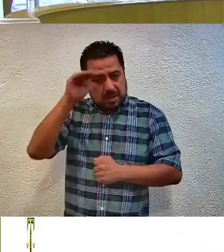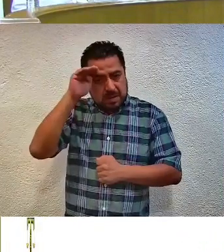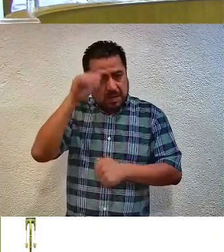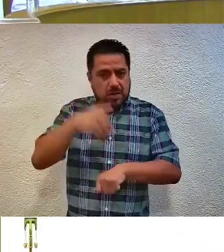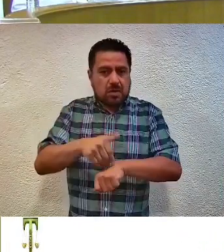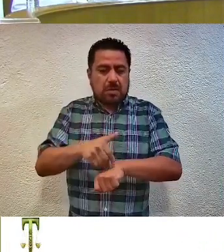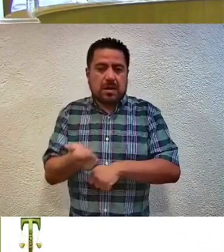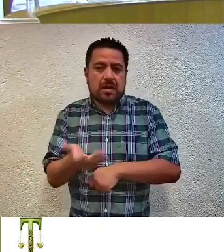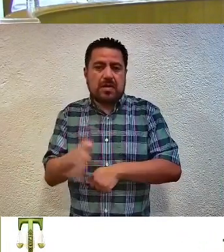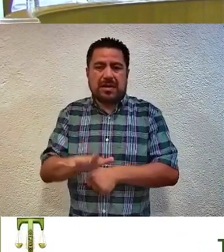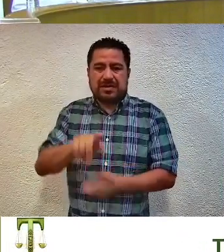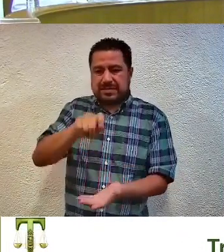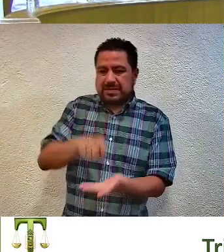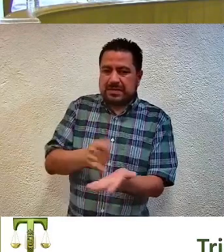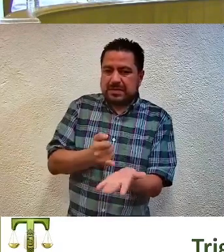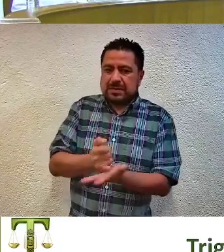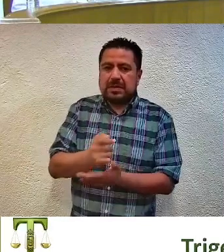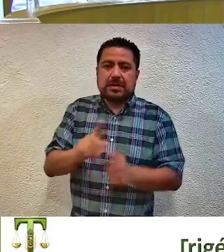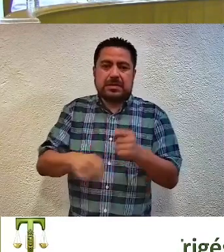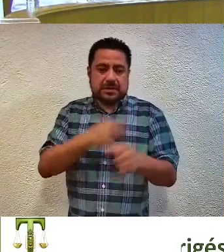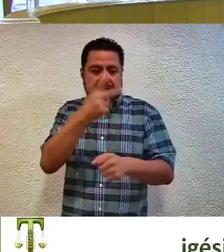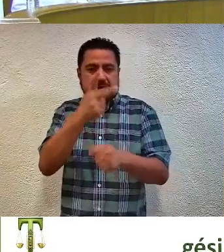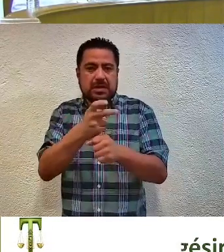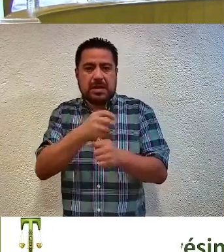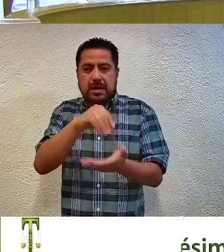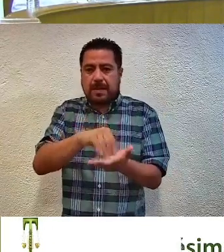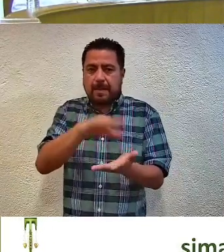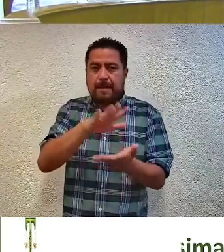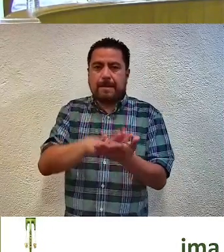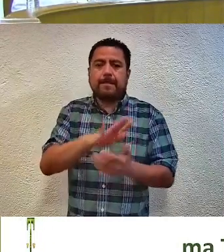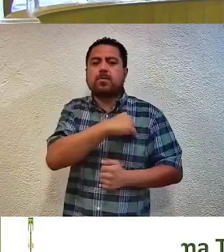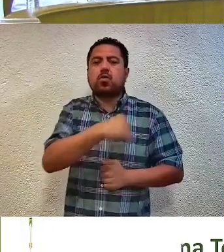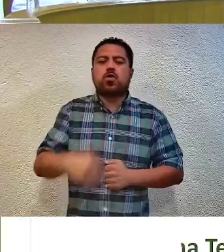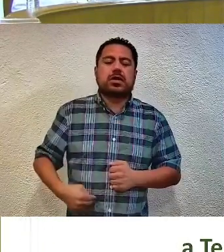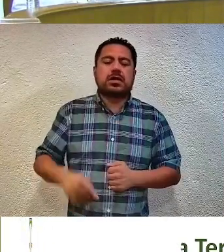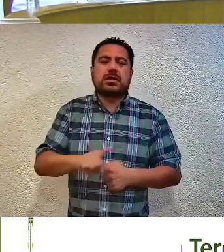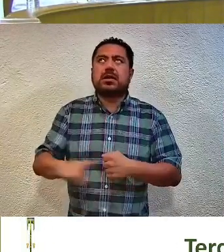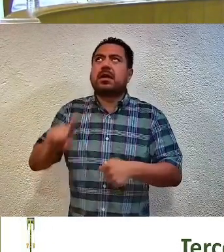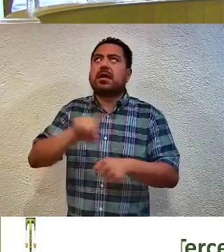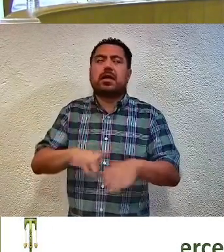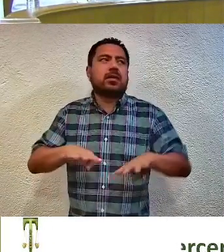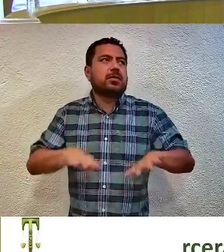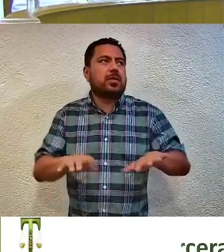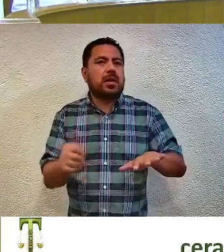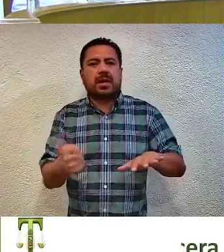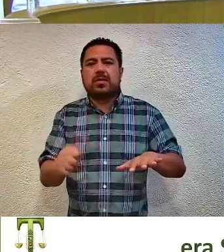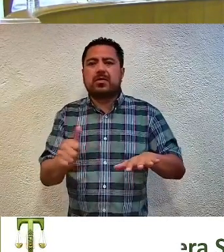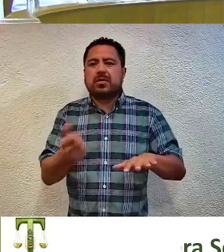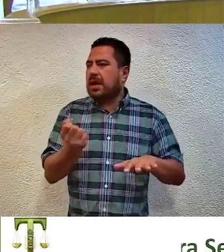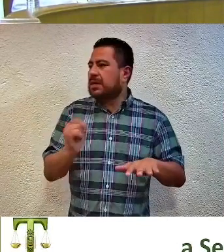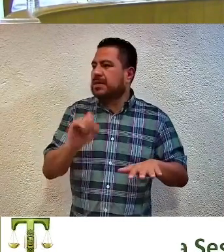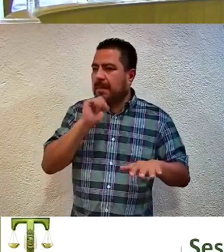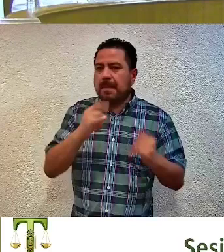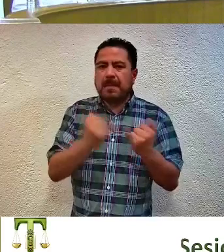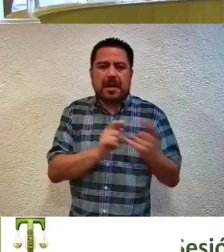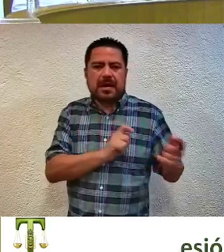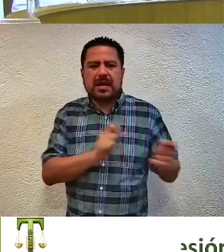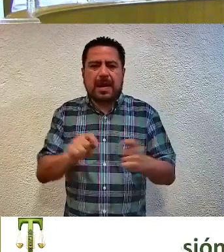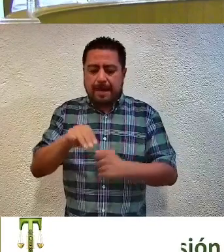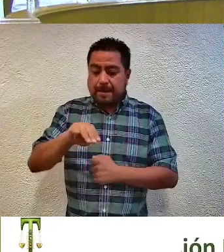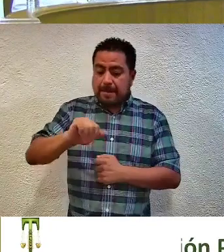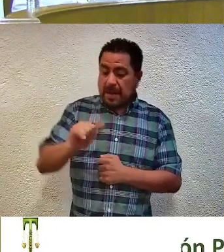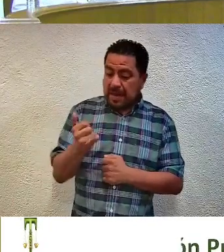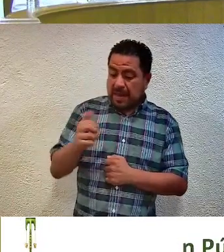de la presente sentencia. Segundo, se confirma la Asamblea Municipal celebrada el 19 de agosto, así como la designación de Mayra